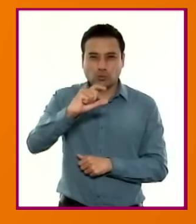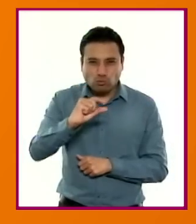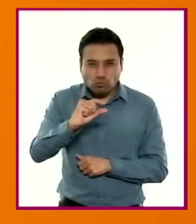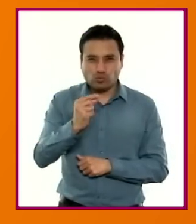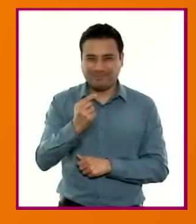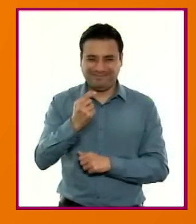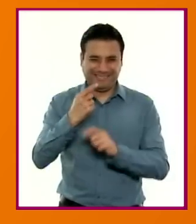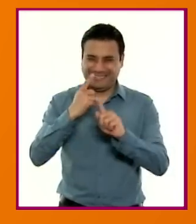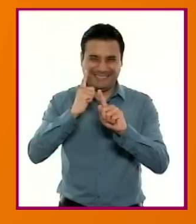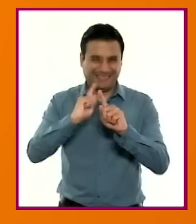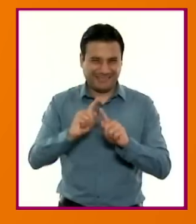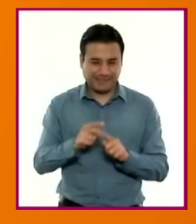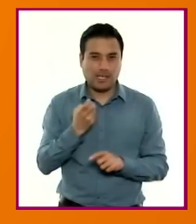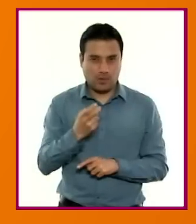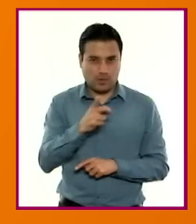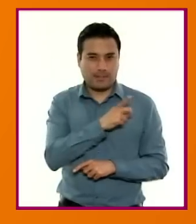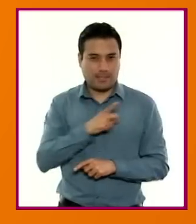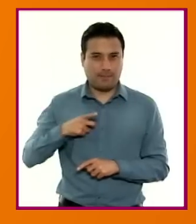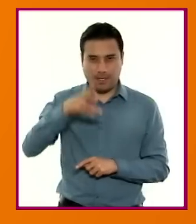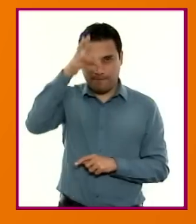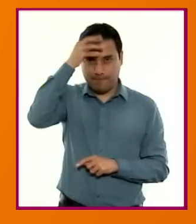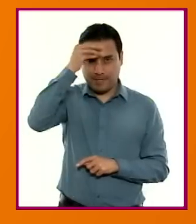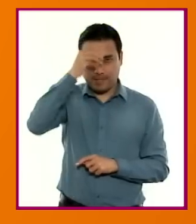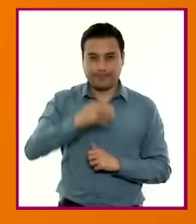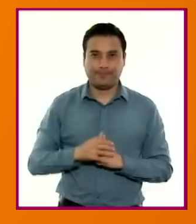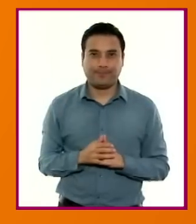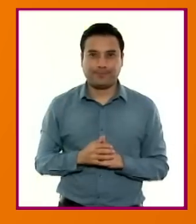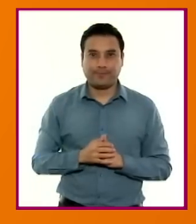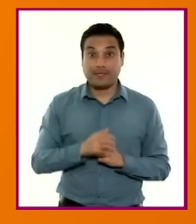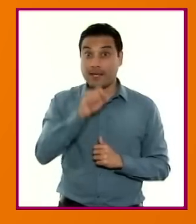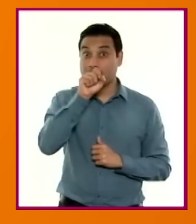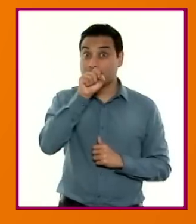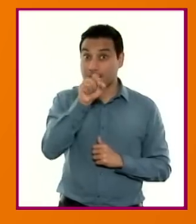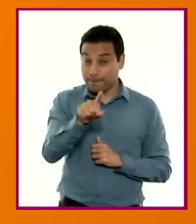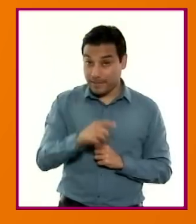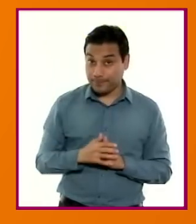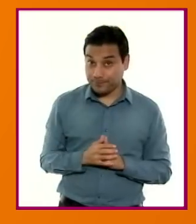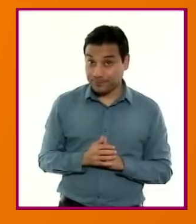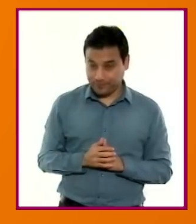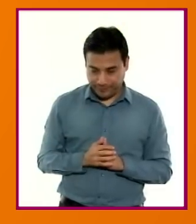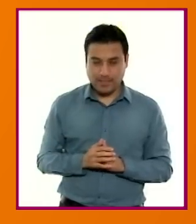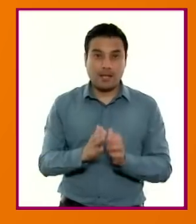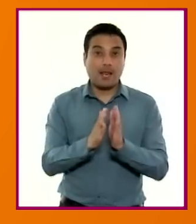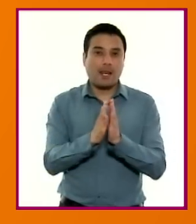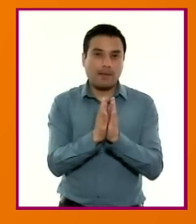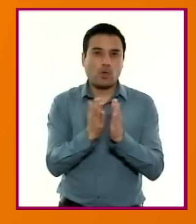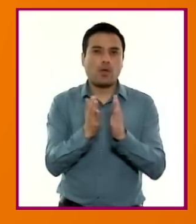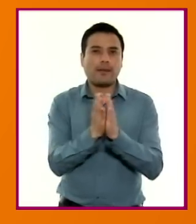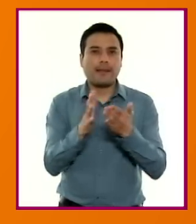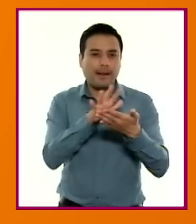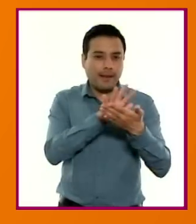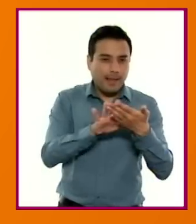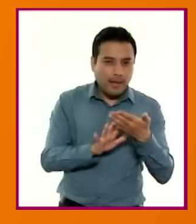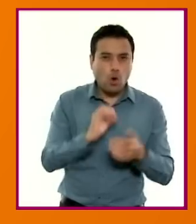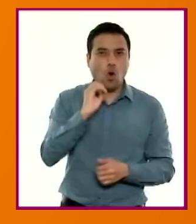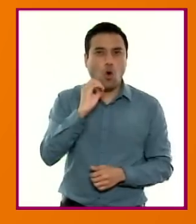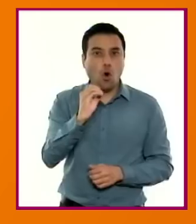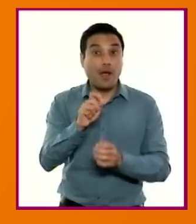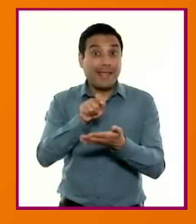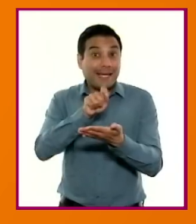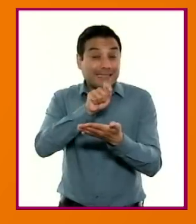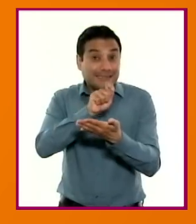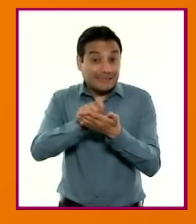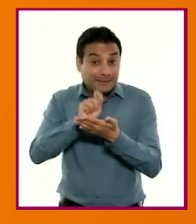en el marco de producción e interpretación de textos durante las prácticas de lectura y de escritura,